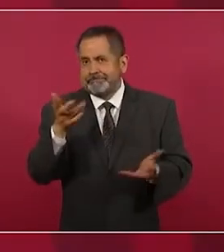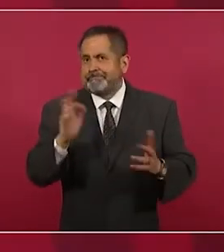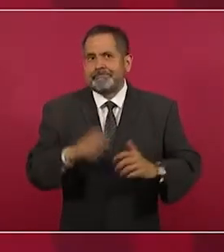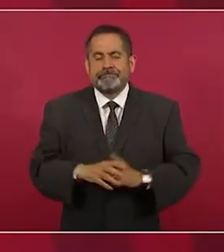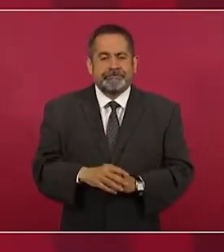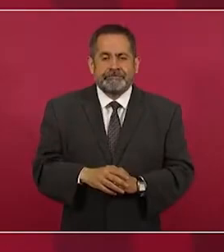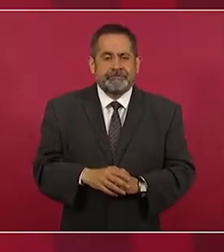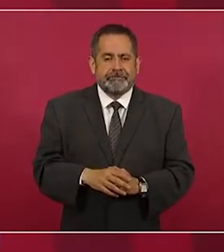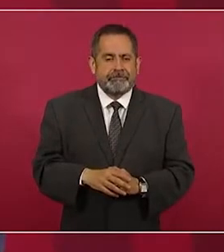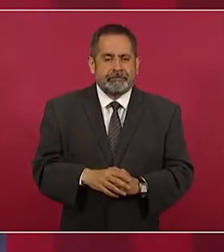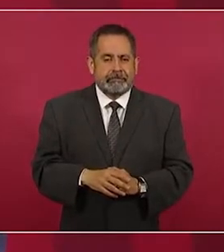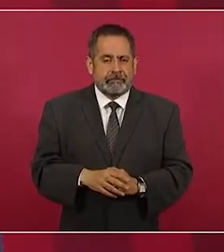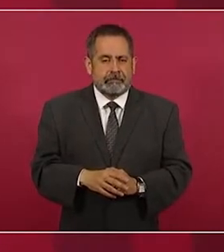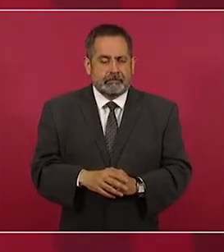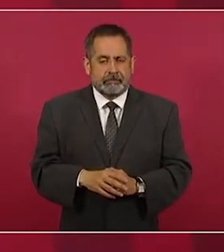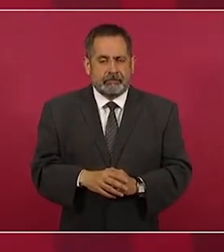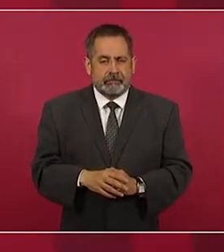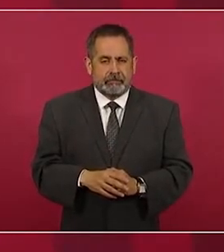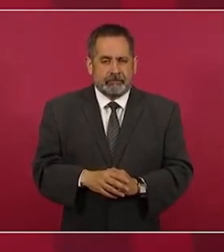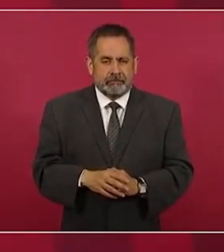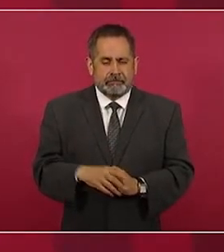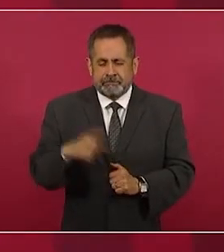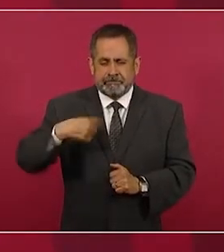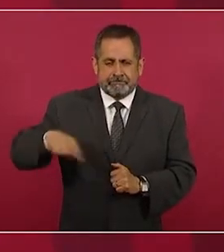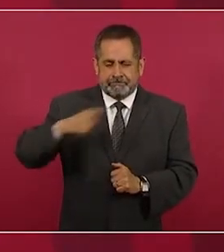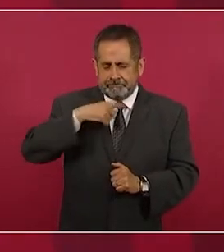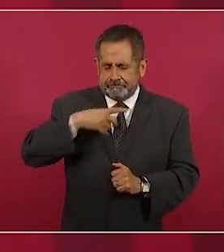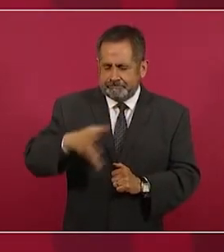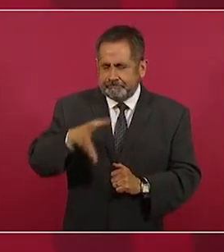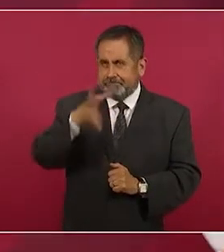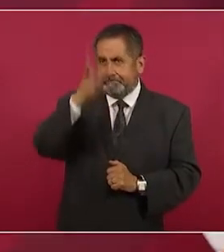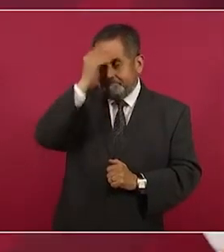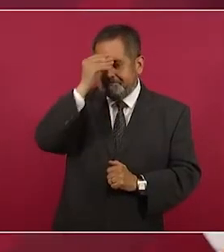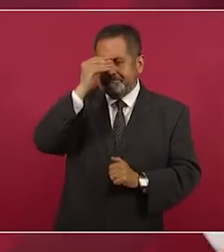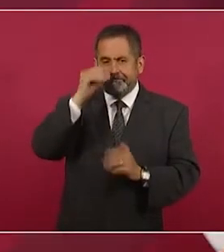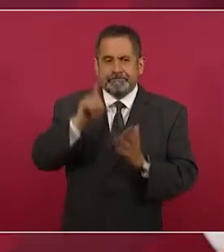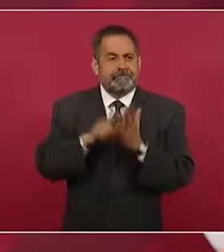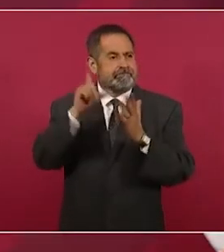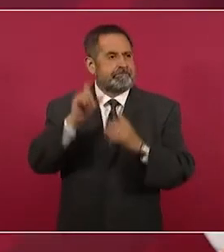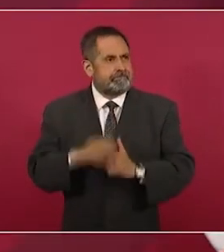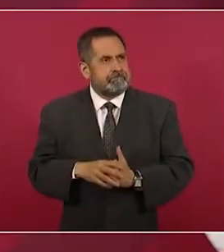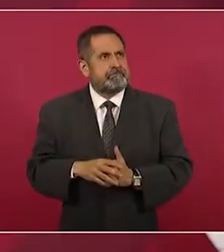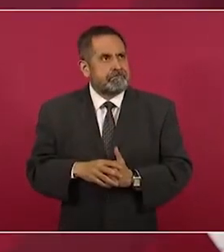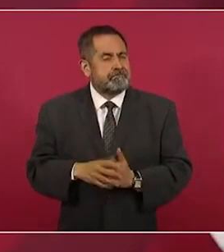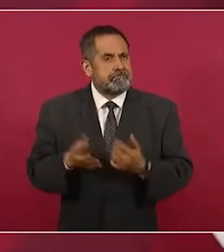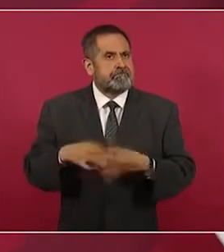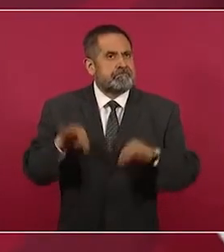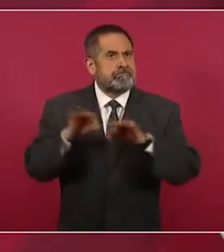Fíjense las lecciones tan importantes.